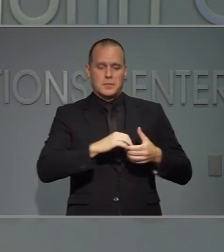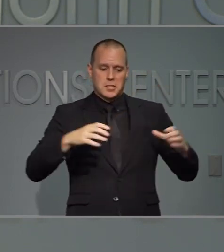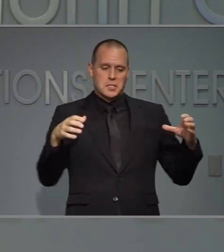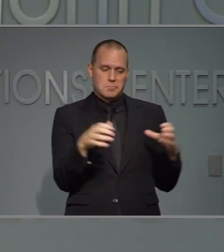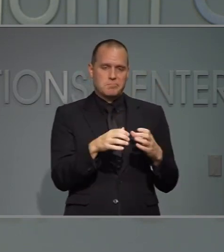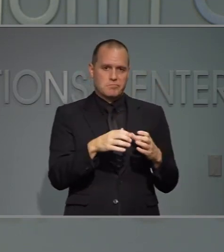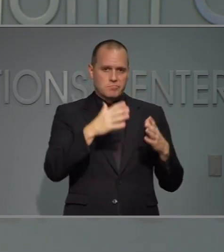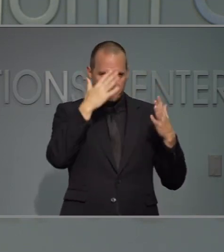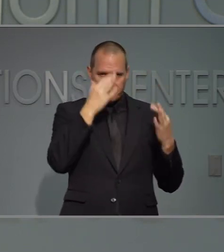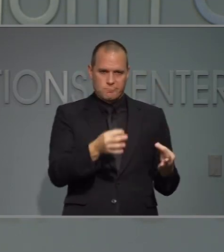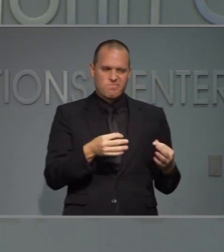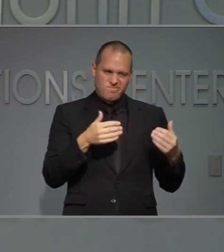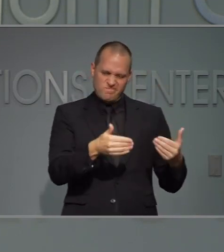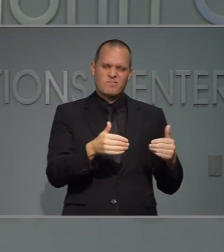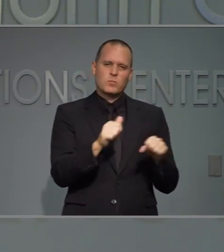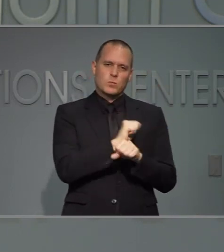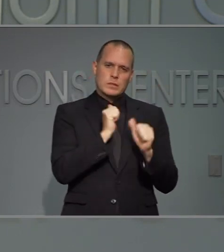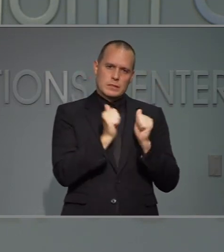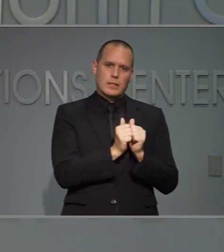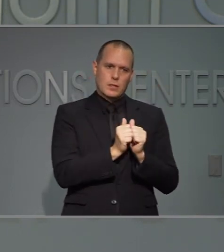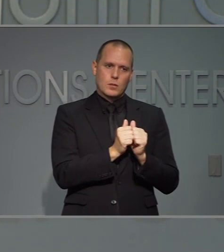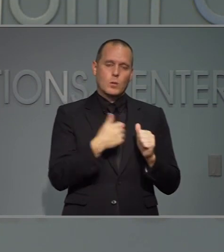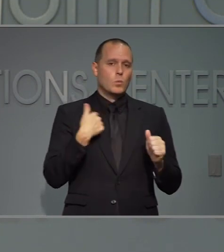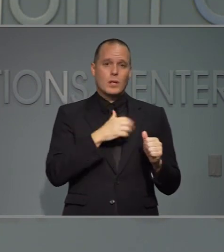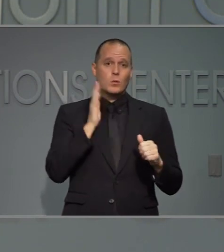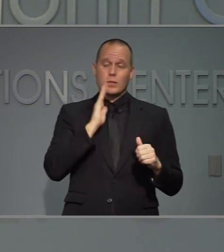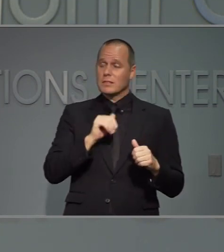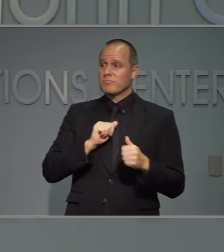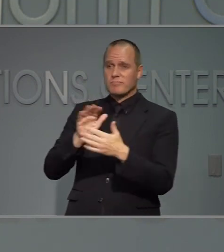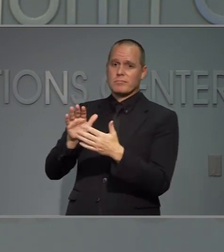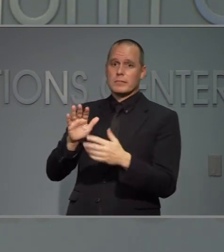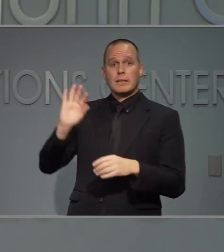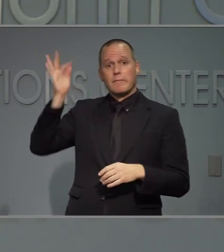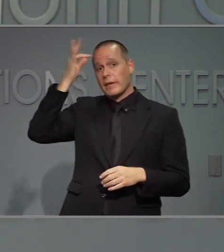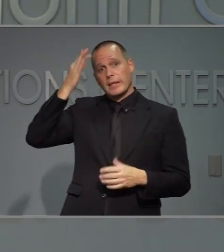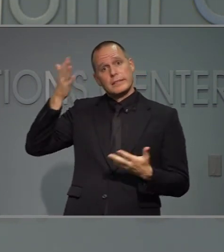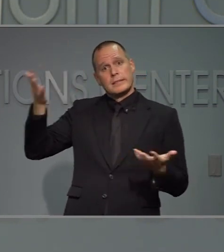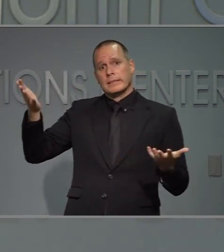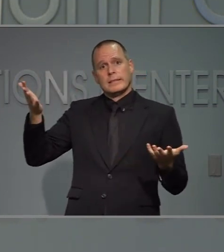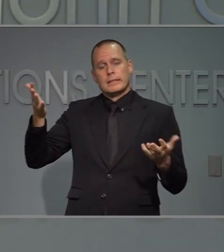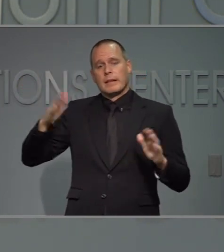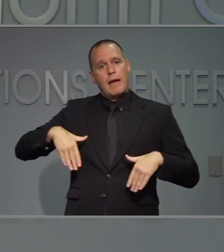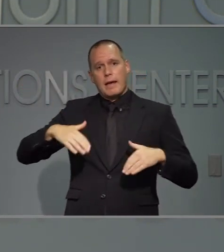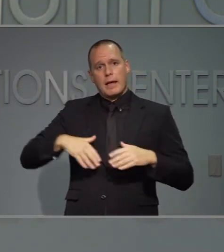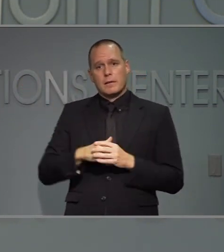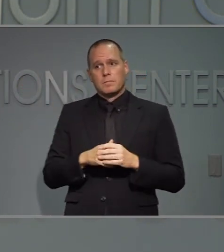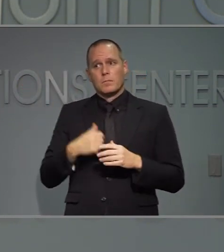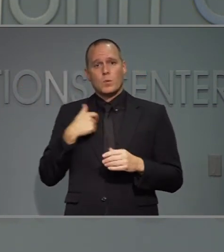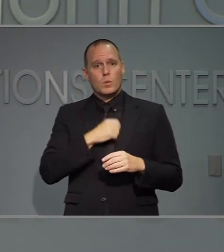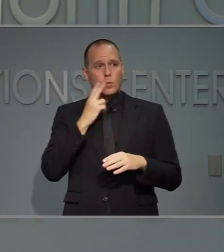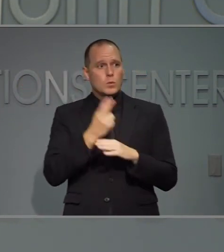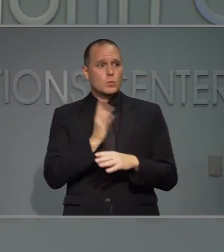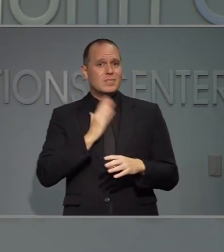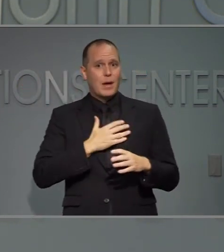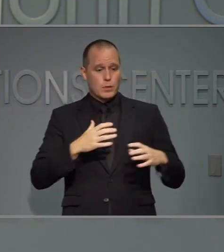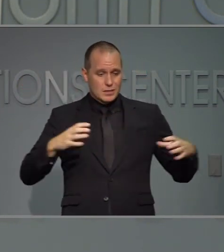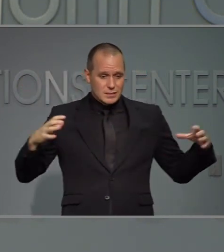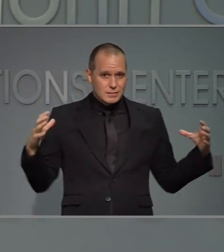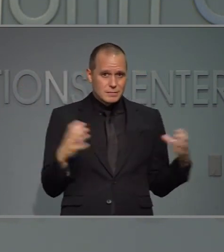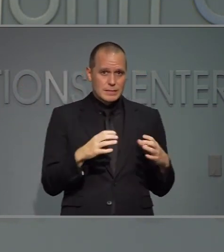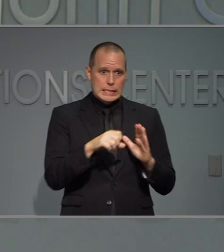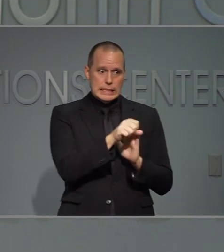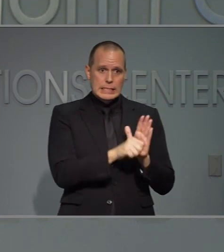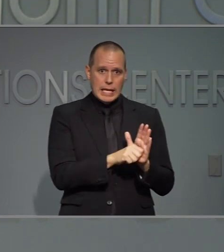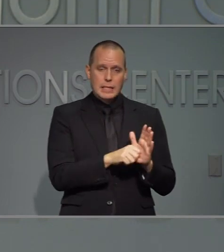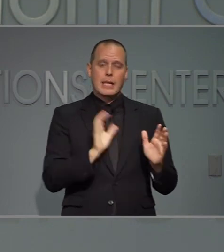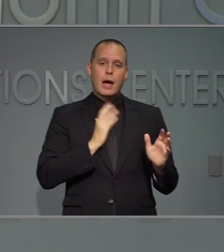coalición y vamos a tratar de encontrar las maneras porque los federales no han hecho esto nosotros queremos aprovechar